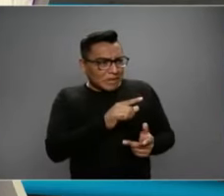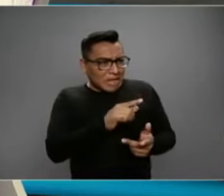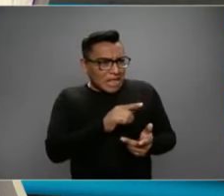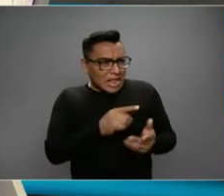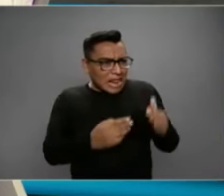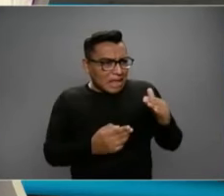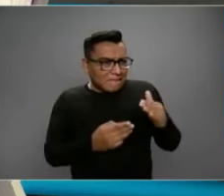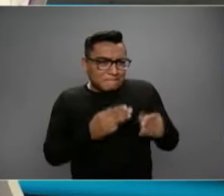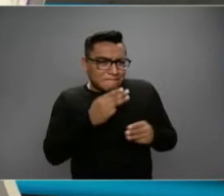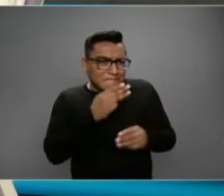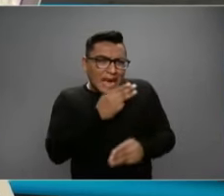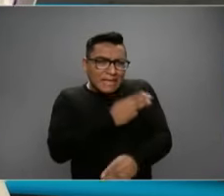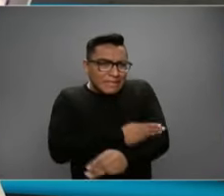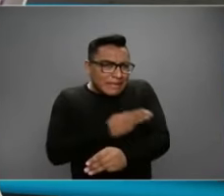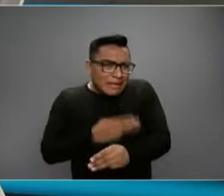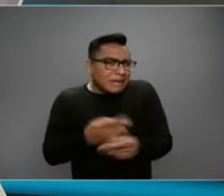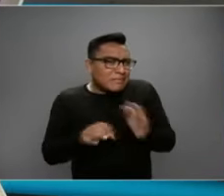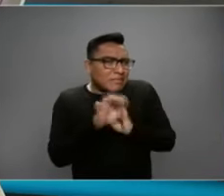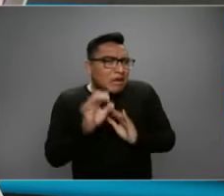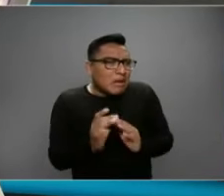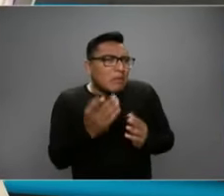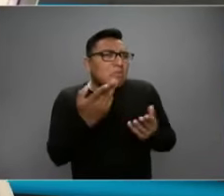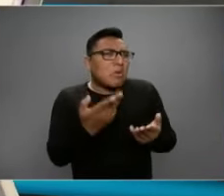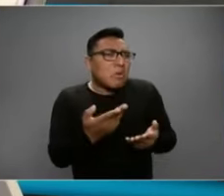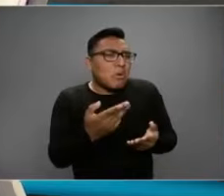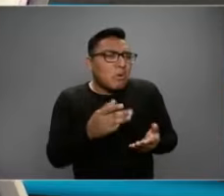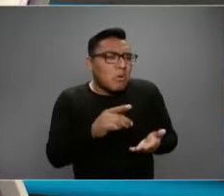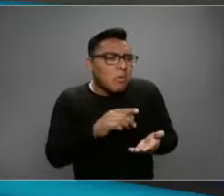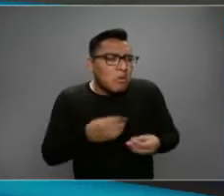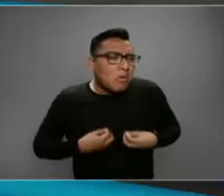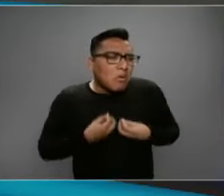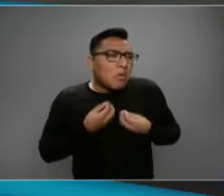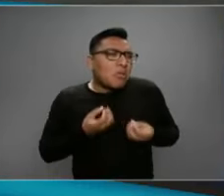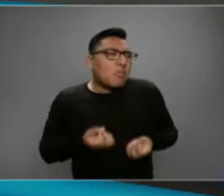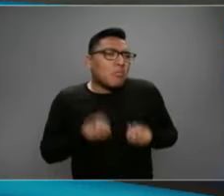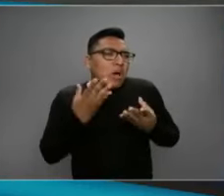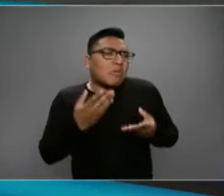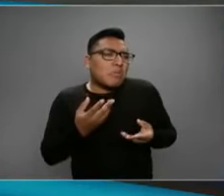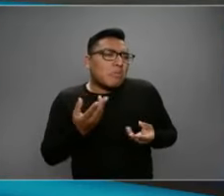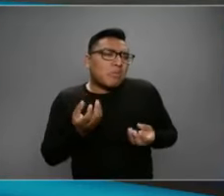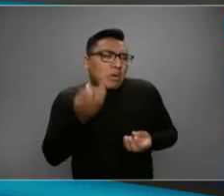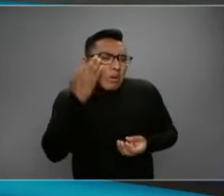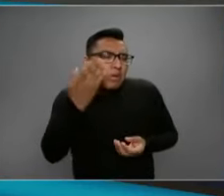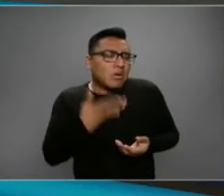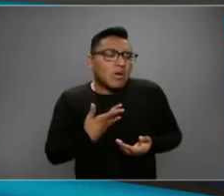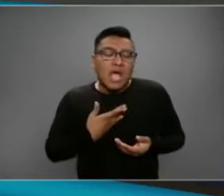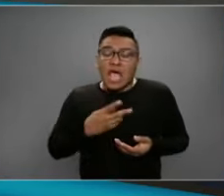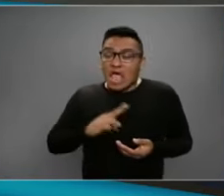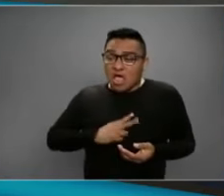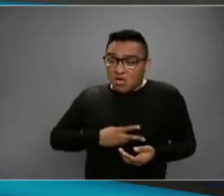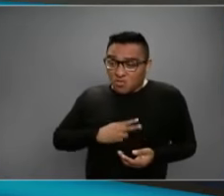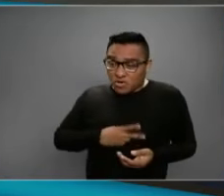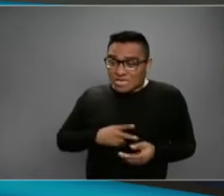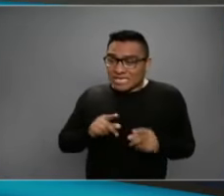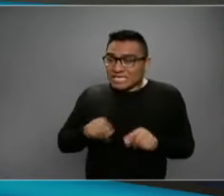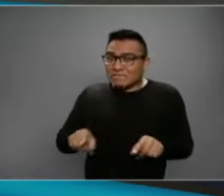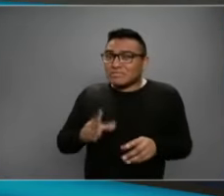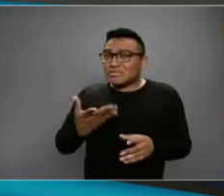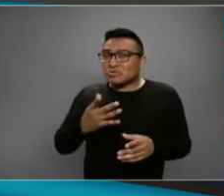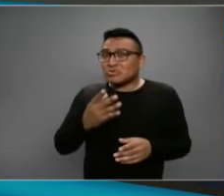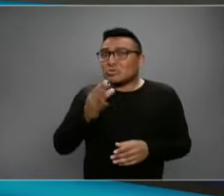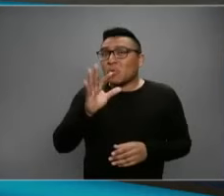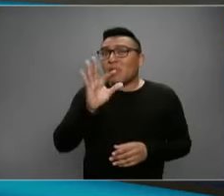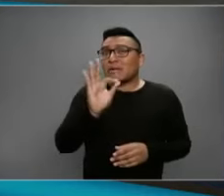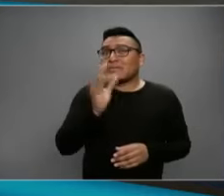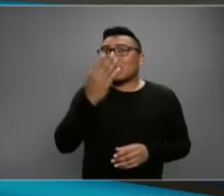duran? ¿Cuánto tiempo, el virus, cuánto tiempo puede estar vivo? La saliva se queda, ¿no? Se seca y el virus ahí se queda hasta 48